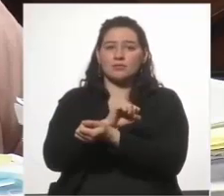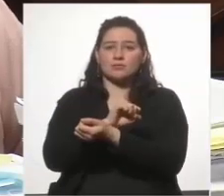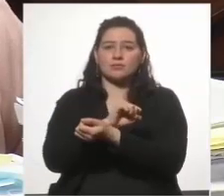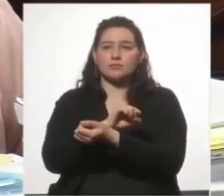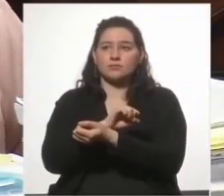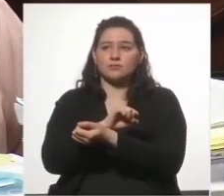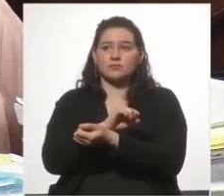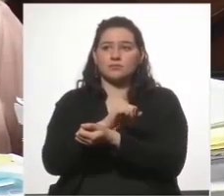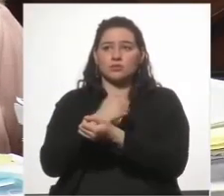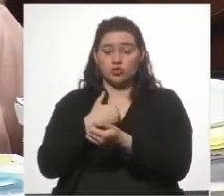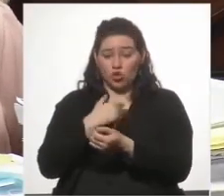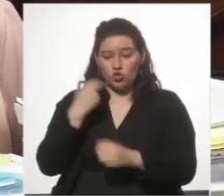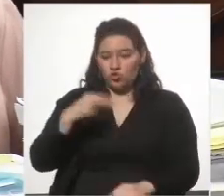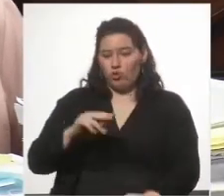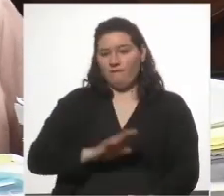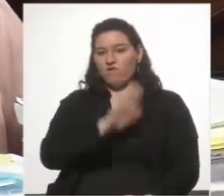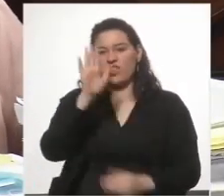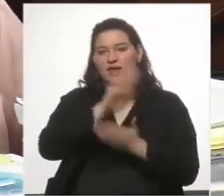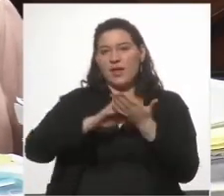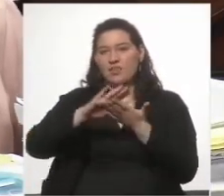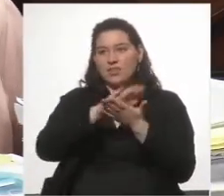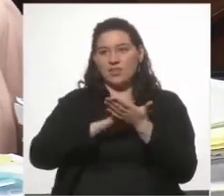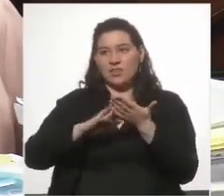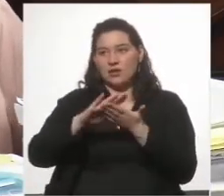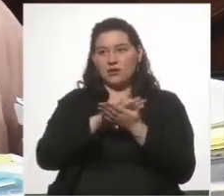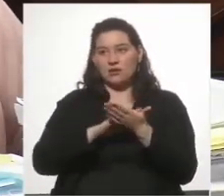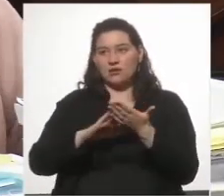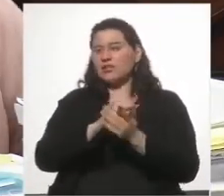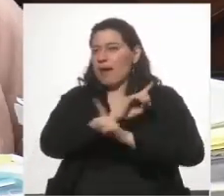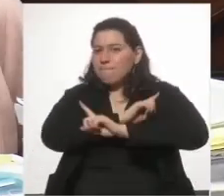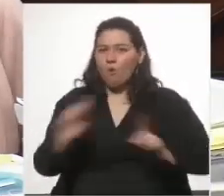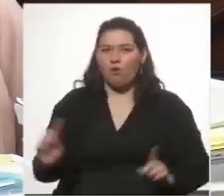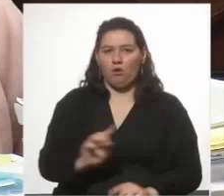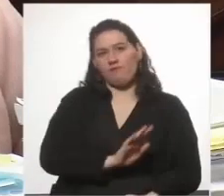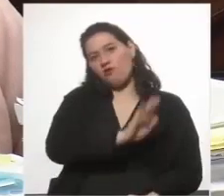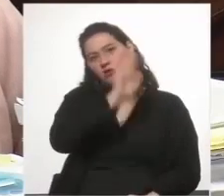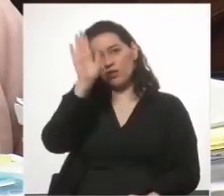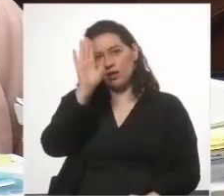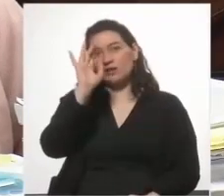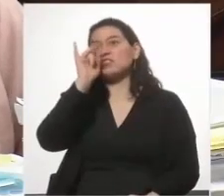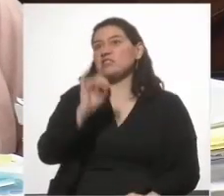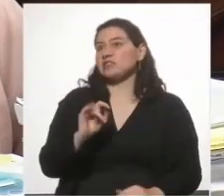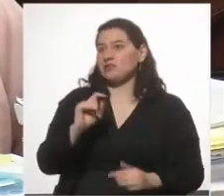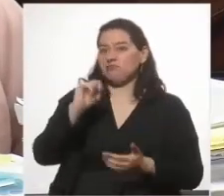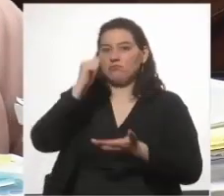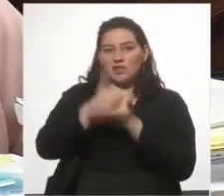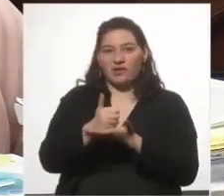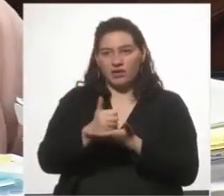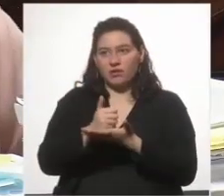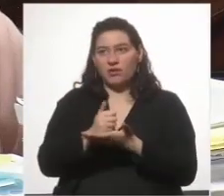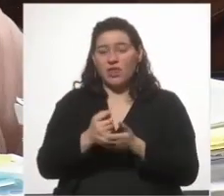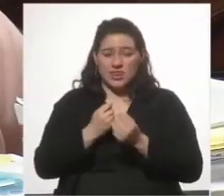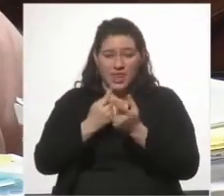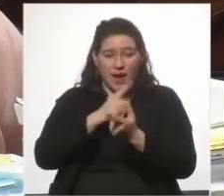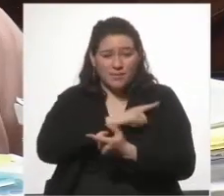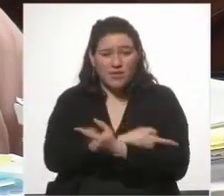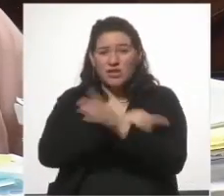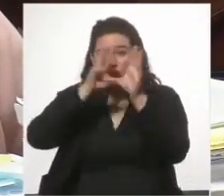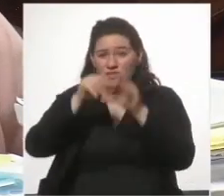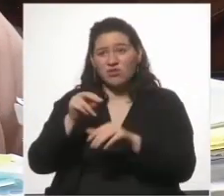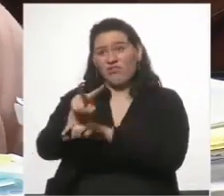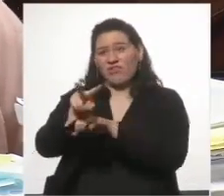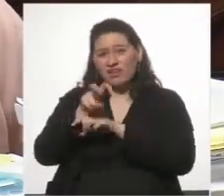Y yo no voté ninguna, porque yo el Código no lo voté, ni lo hubiera votado. Porque darle todo el poder a la Fiscalía,